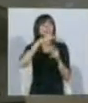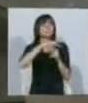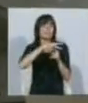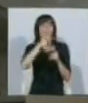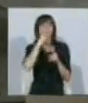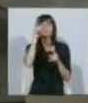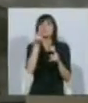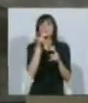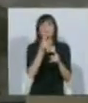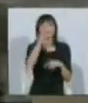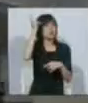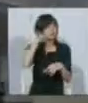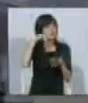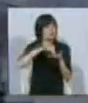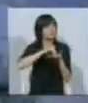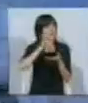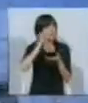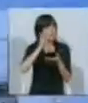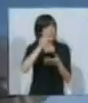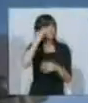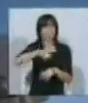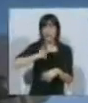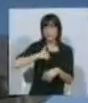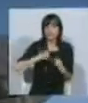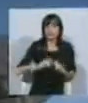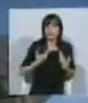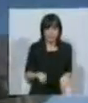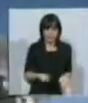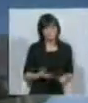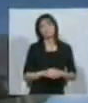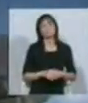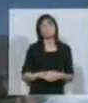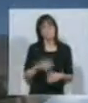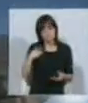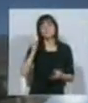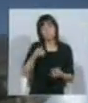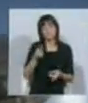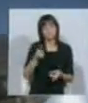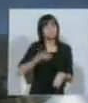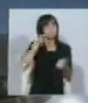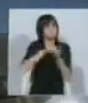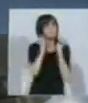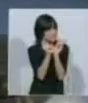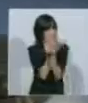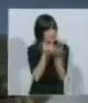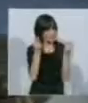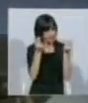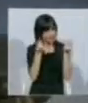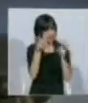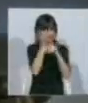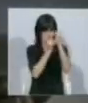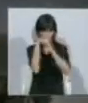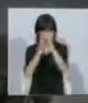9 millones de dólares. Y en la parte argentina, la cartera científica nacional va a invertir lo mismo en infraestructura